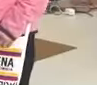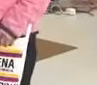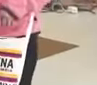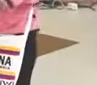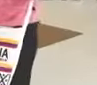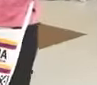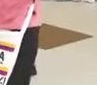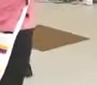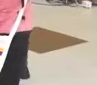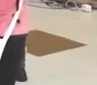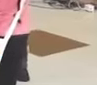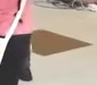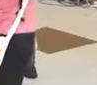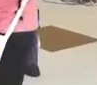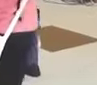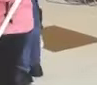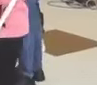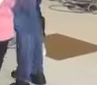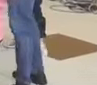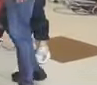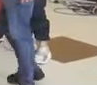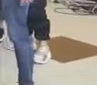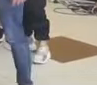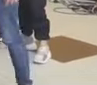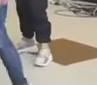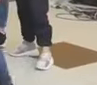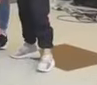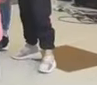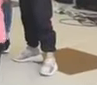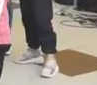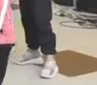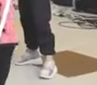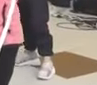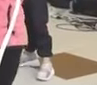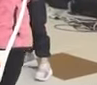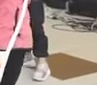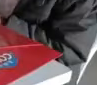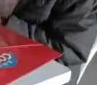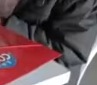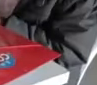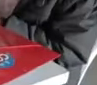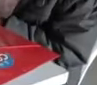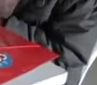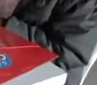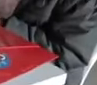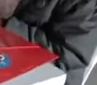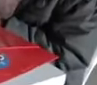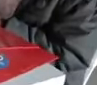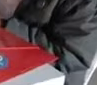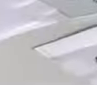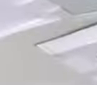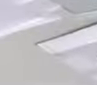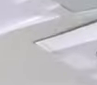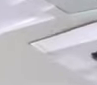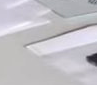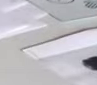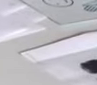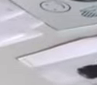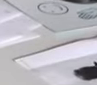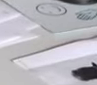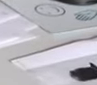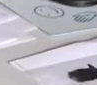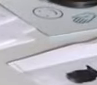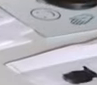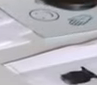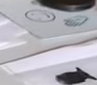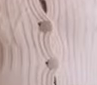sus necesidades básicas e inmediatas en medio del aislamiento y las dificultades sociales causadas por la pandemia. Mientras avanzamos en